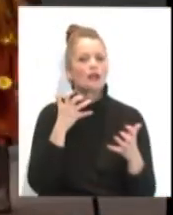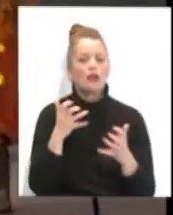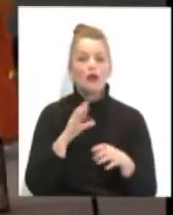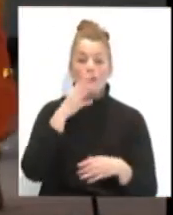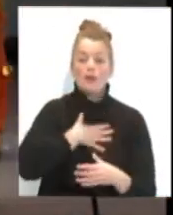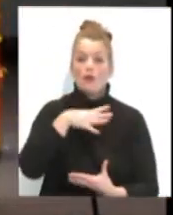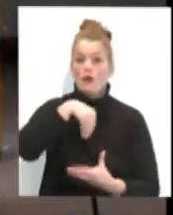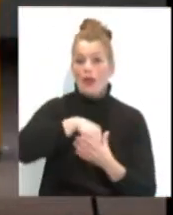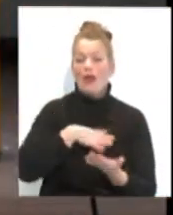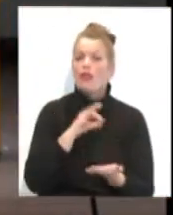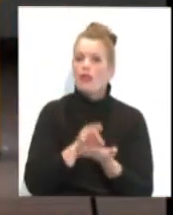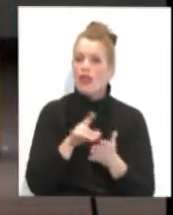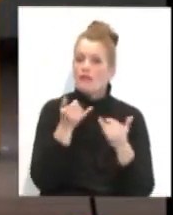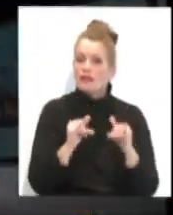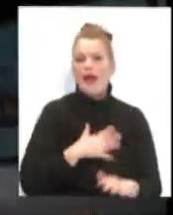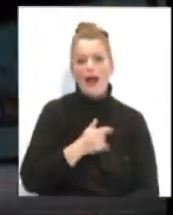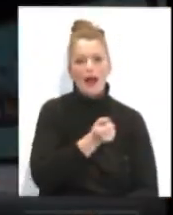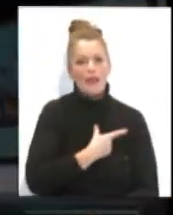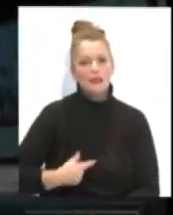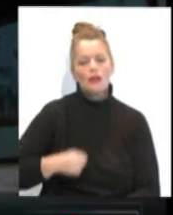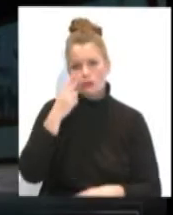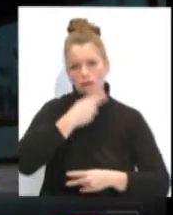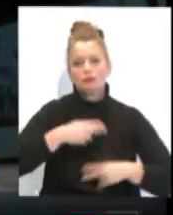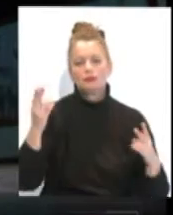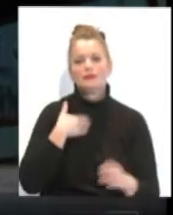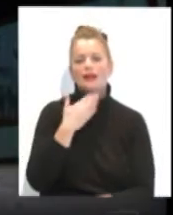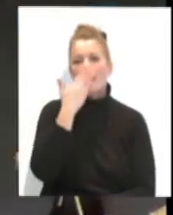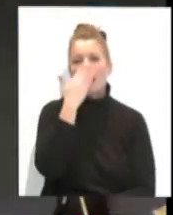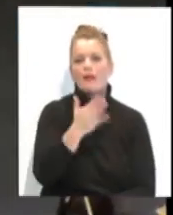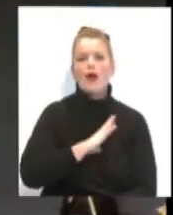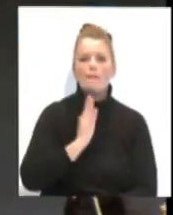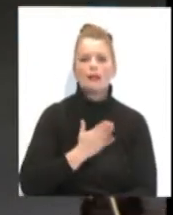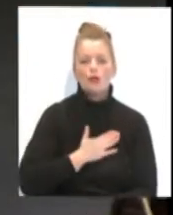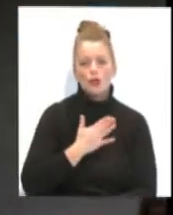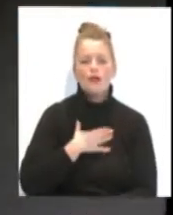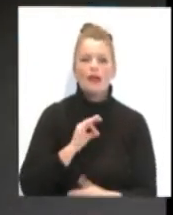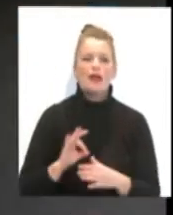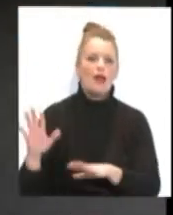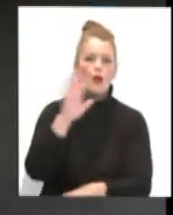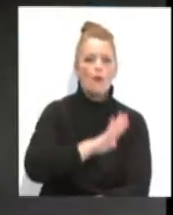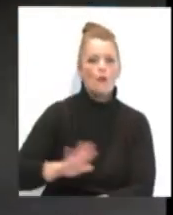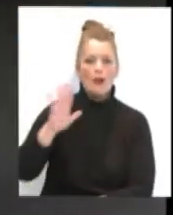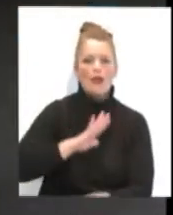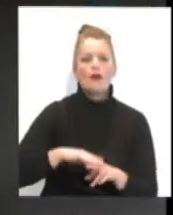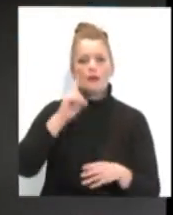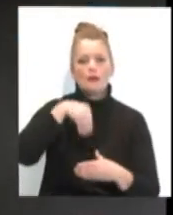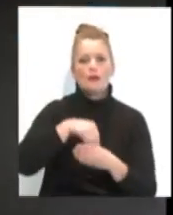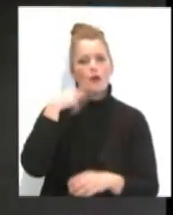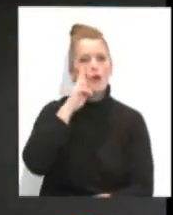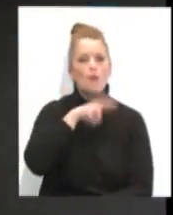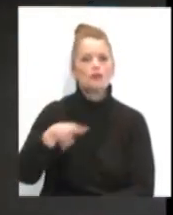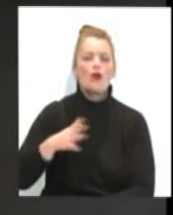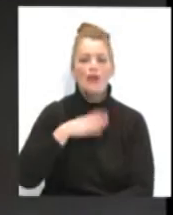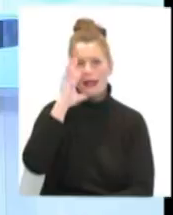el que la ciudad aspira a que la fiesta gaditana sea declarada Patrimonio de la Humanidad por la Unesco y última la apertura del Museo del